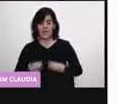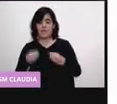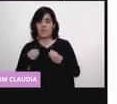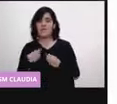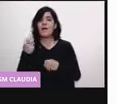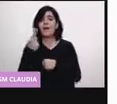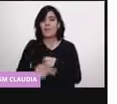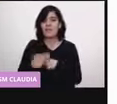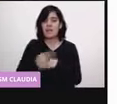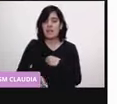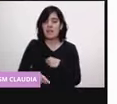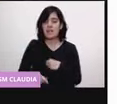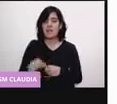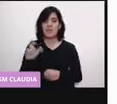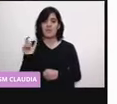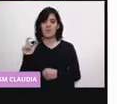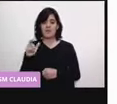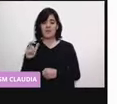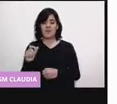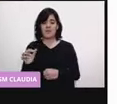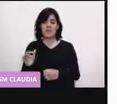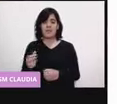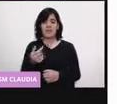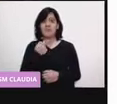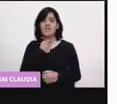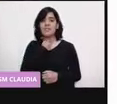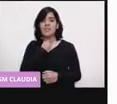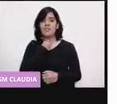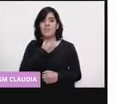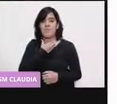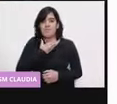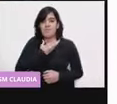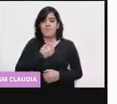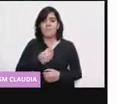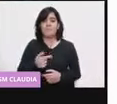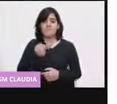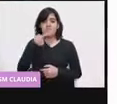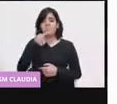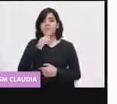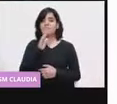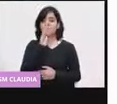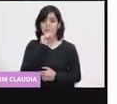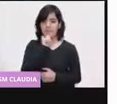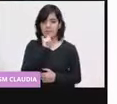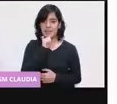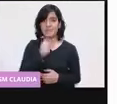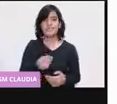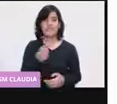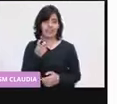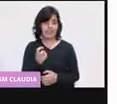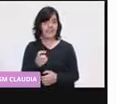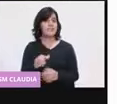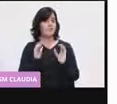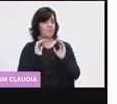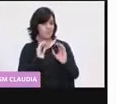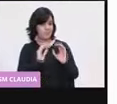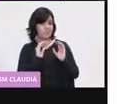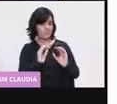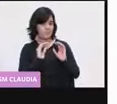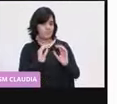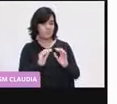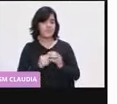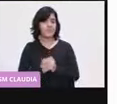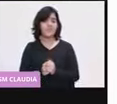respiratorio por el edema de la glotis. Esas son las que tenemos que vigilar. Y igual